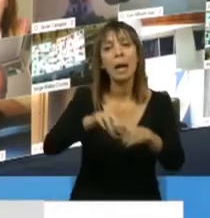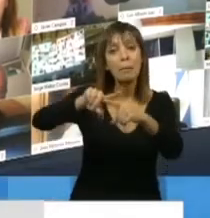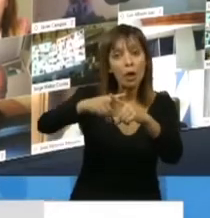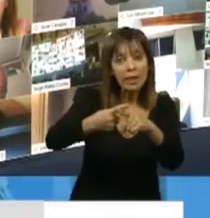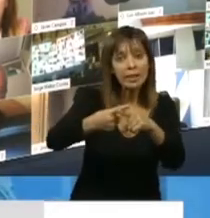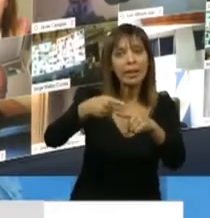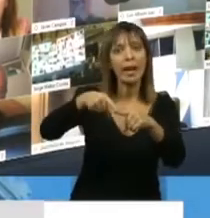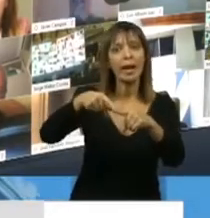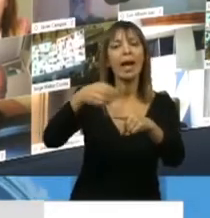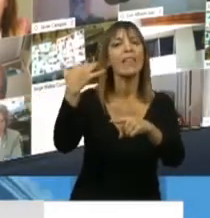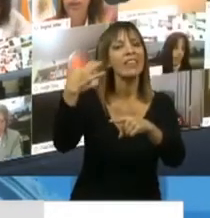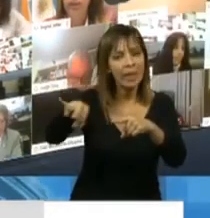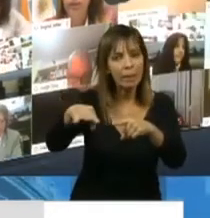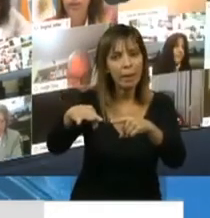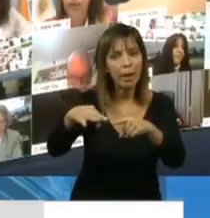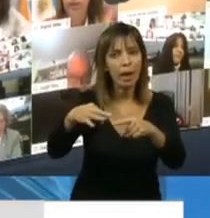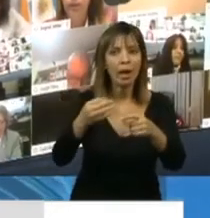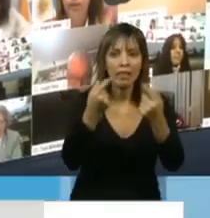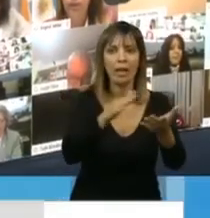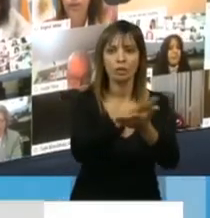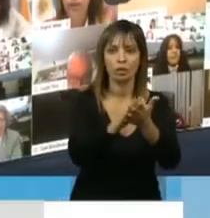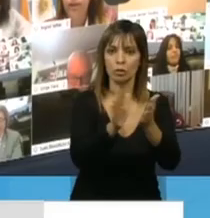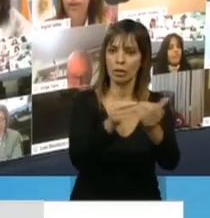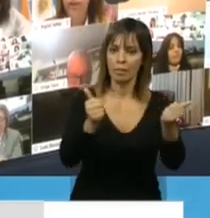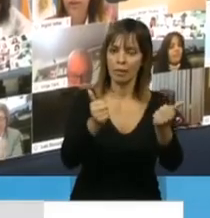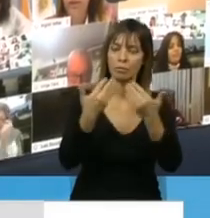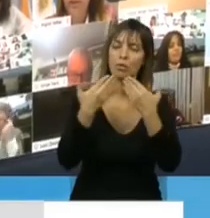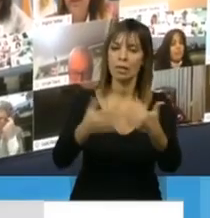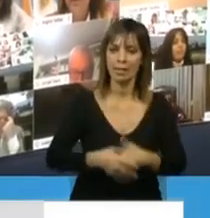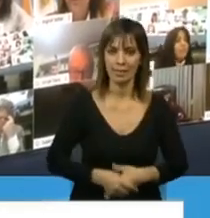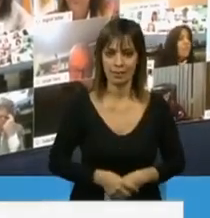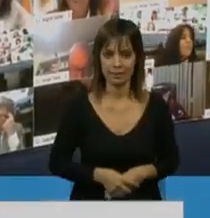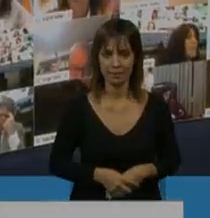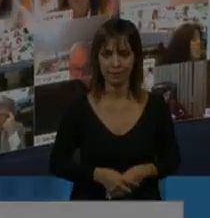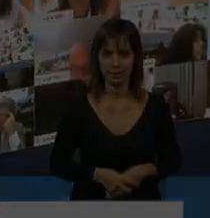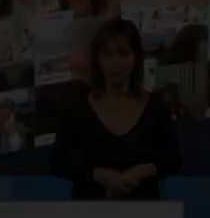tiene y debe estar a la altura de las circunstancias muchas gracias gracias diputada Mendoza